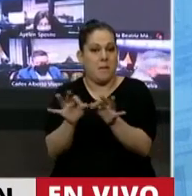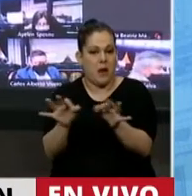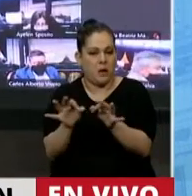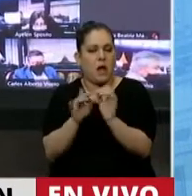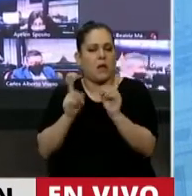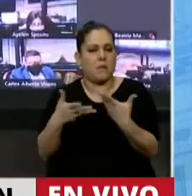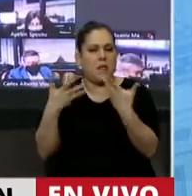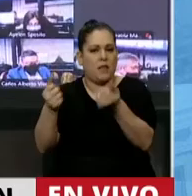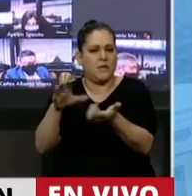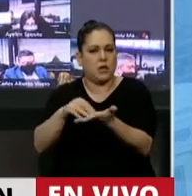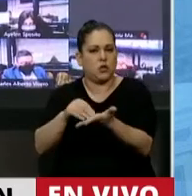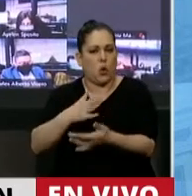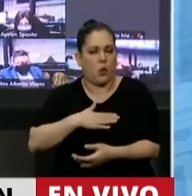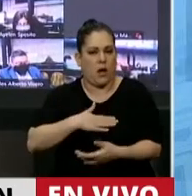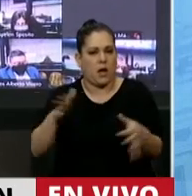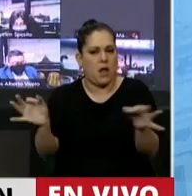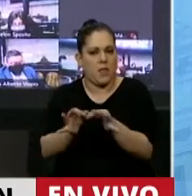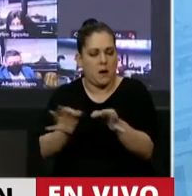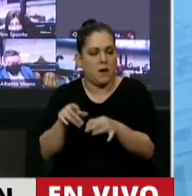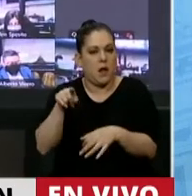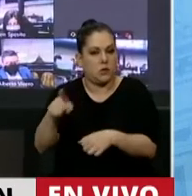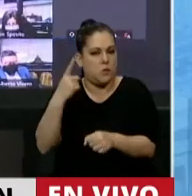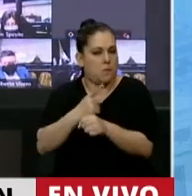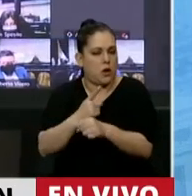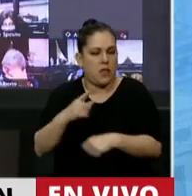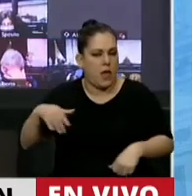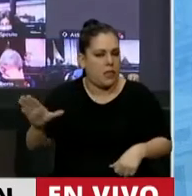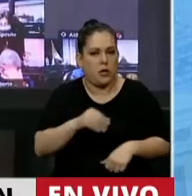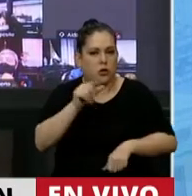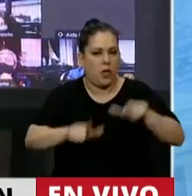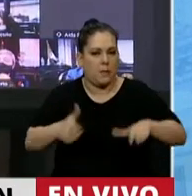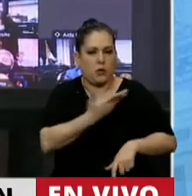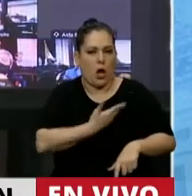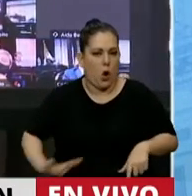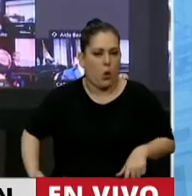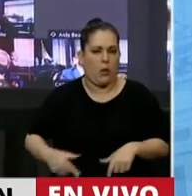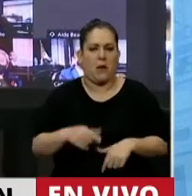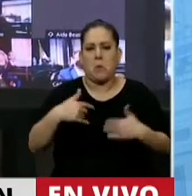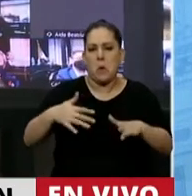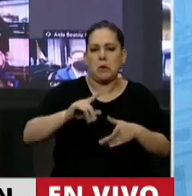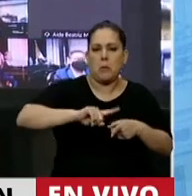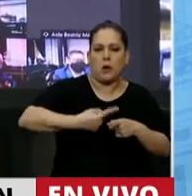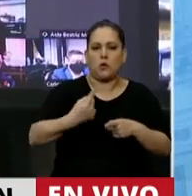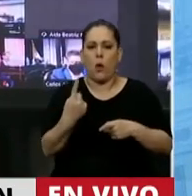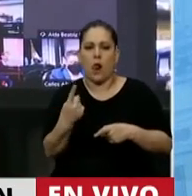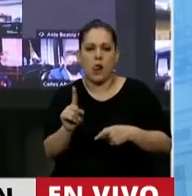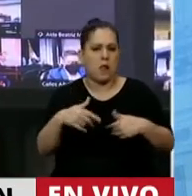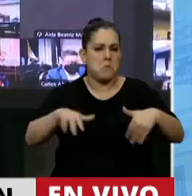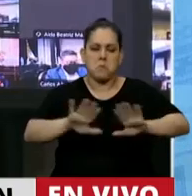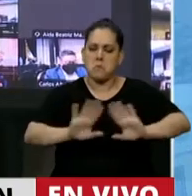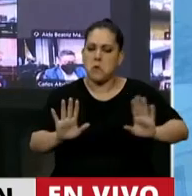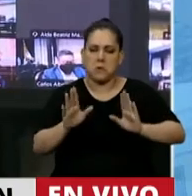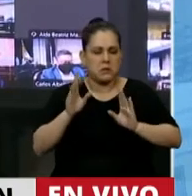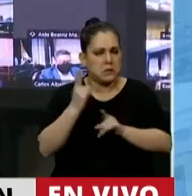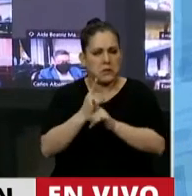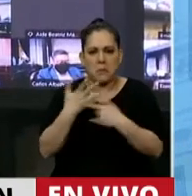defensa de la soberanía es una prioridad de todos los gobiernos argentinos, sin distinción de banderías políticas. Este es un tema que ya